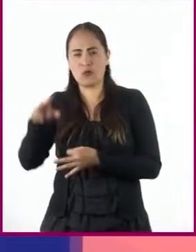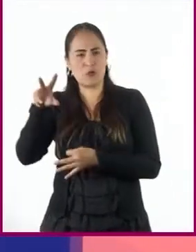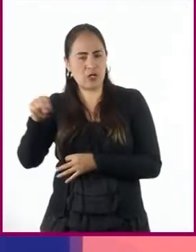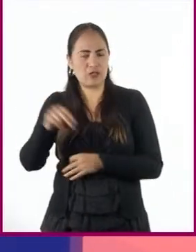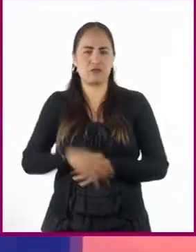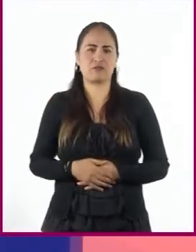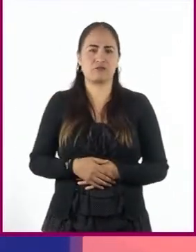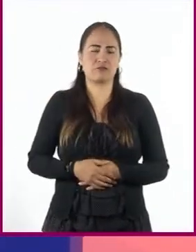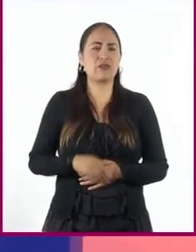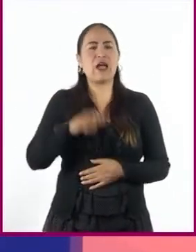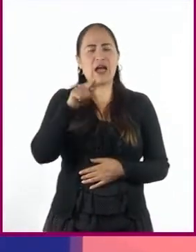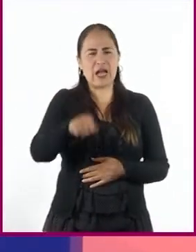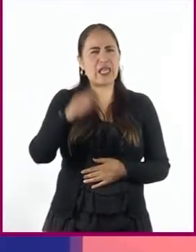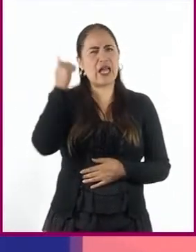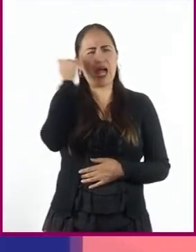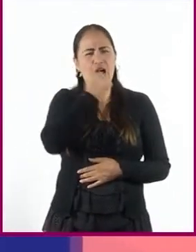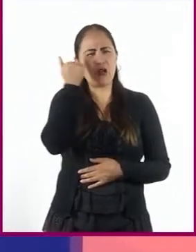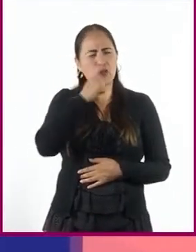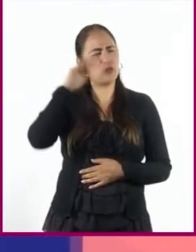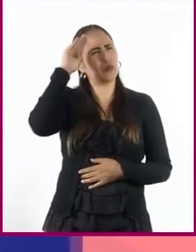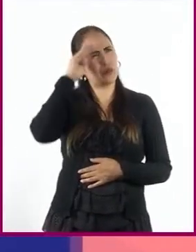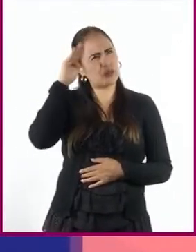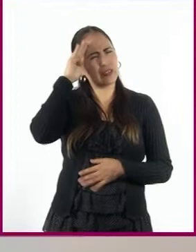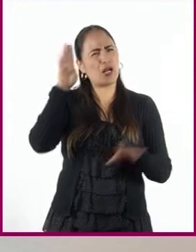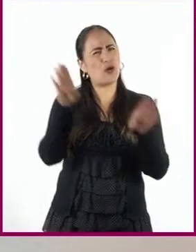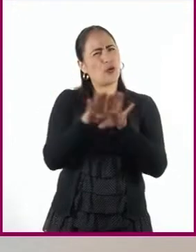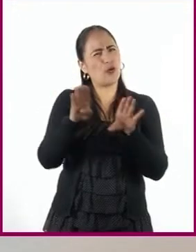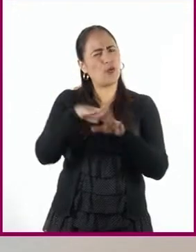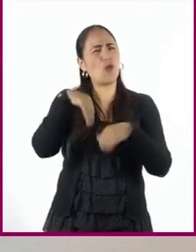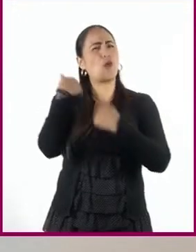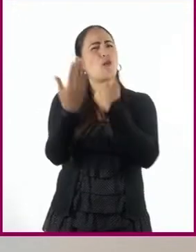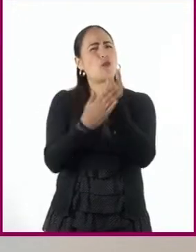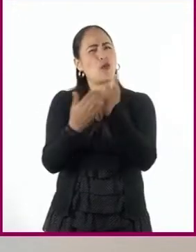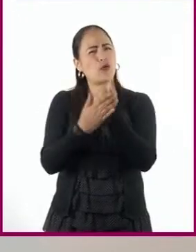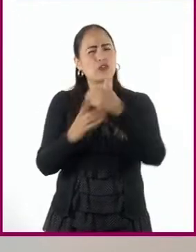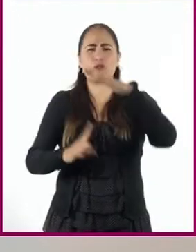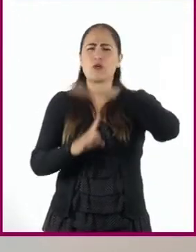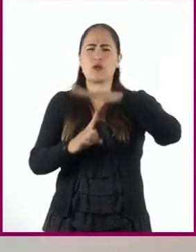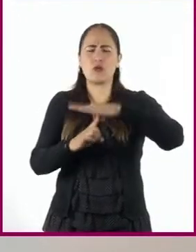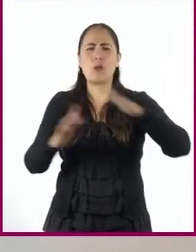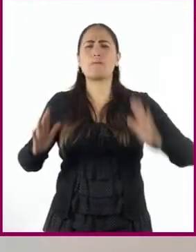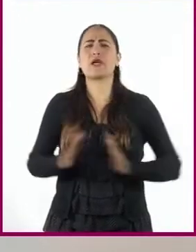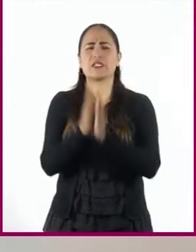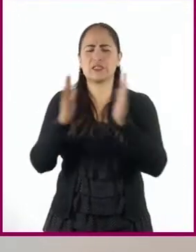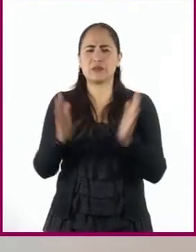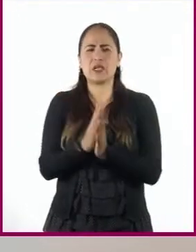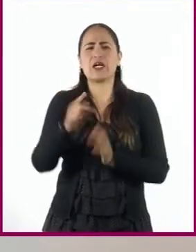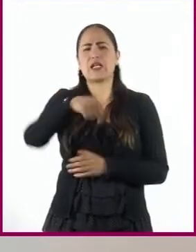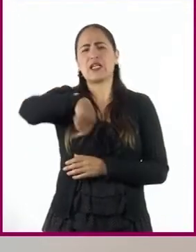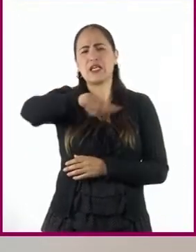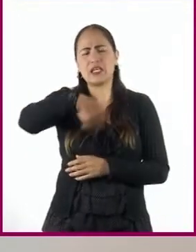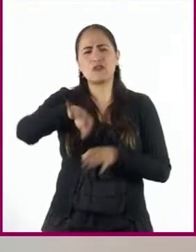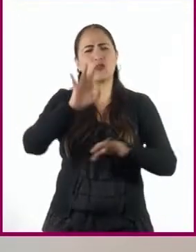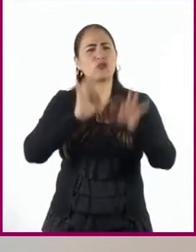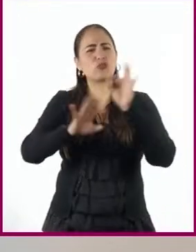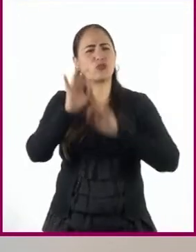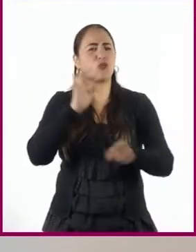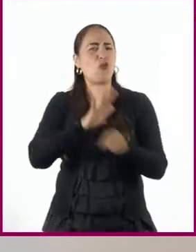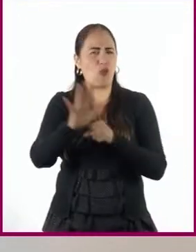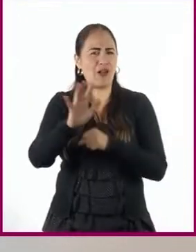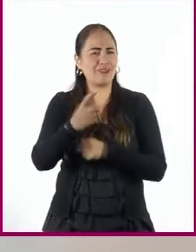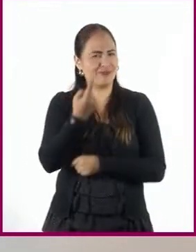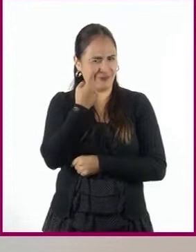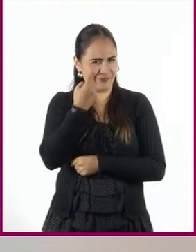alumnos vayan pensando cómo deben construir su discurso al momento de participar en una mesa redonda? ¡Adelante!